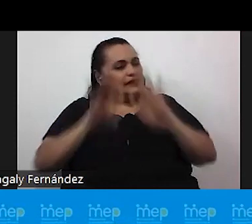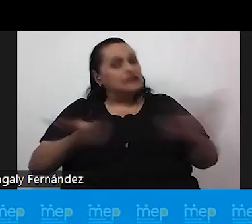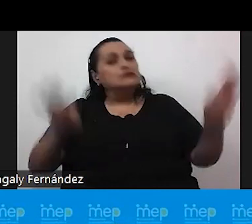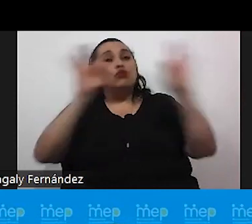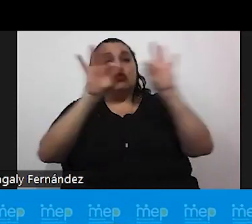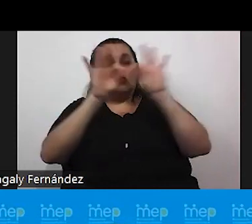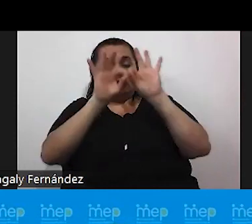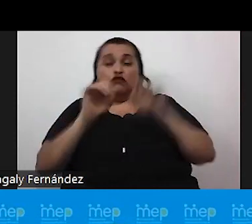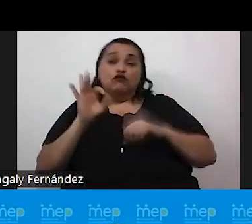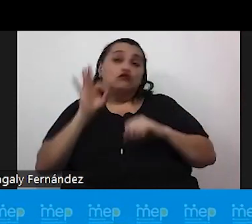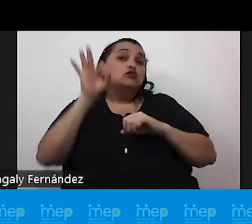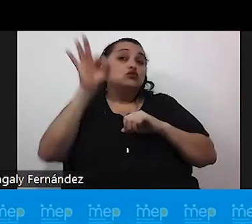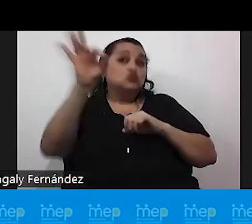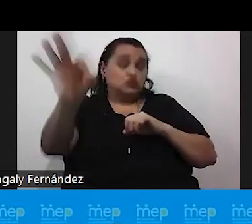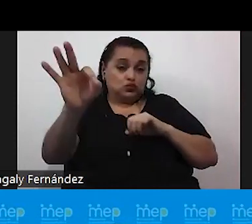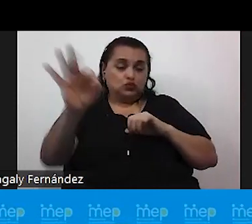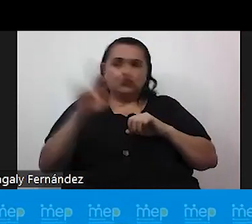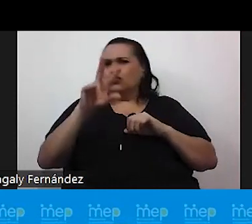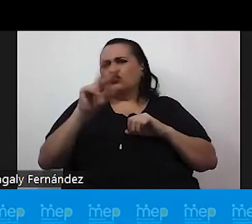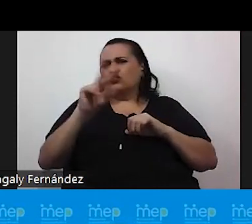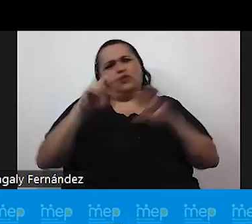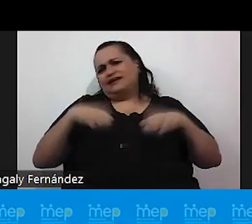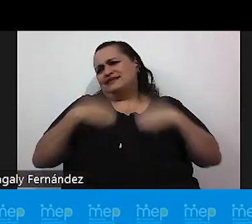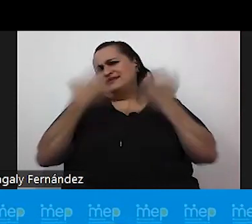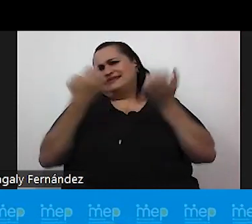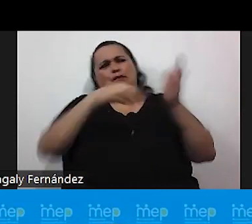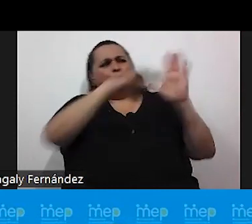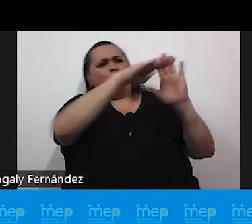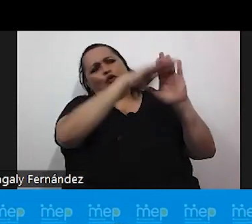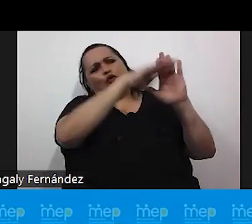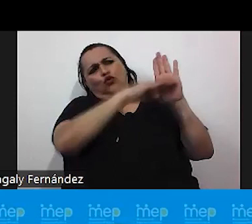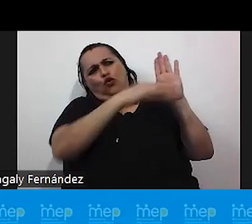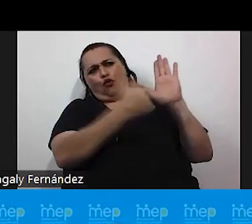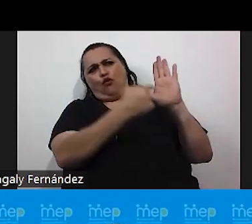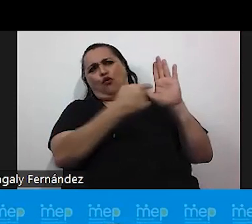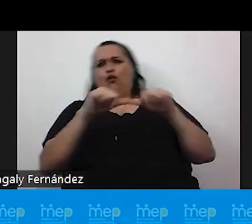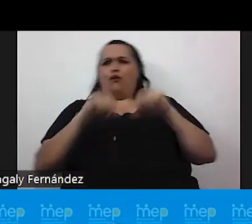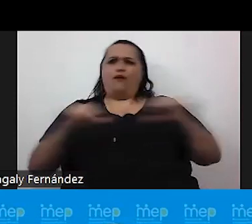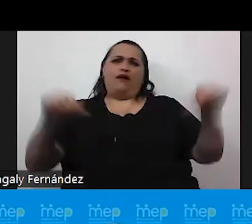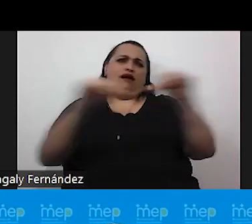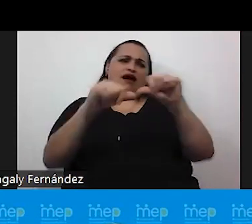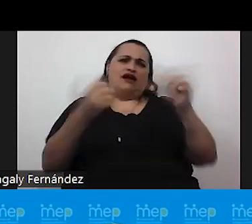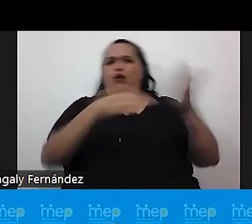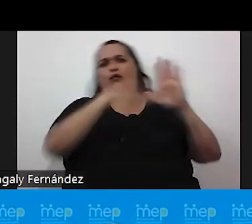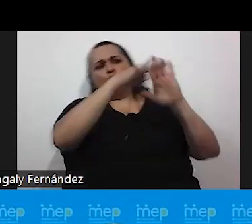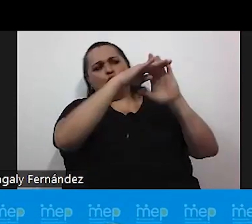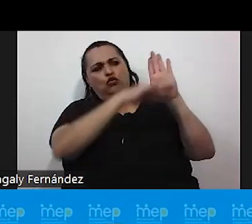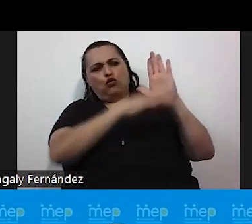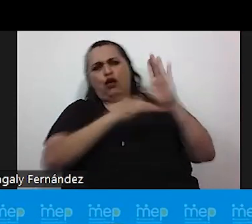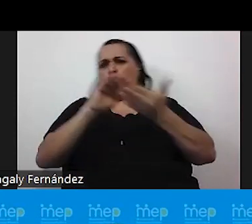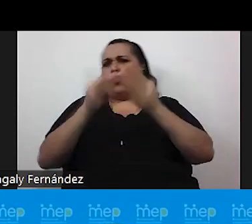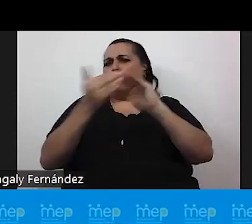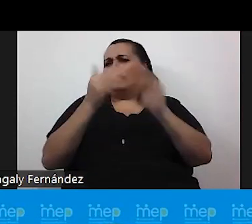en el futuro no tenga que existir ningún protocolo por área o un protocolo por una comunidad